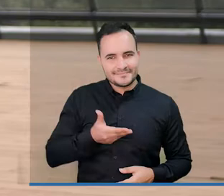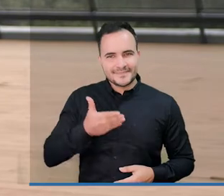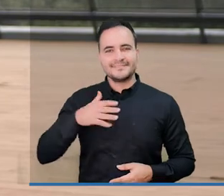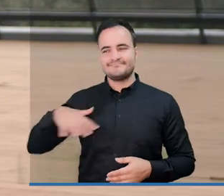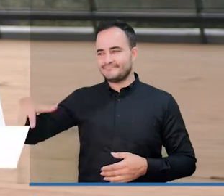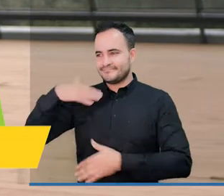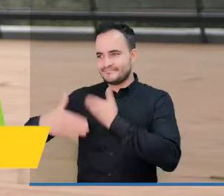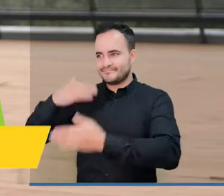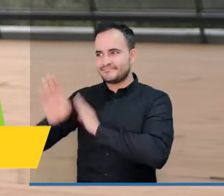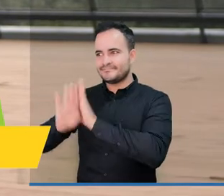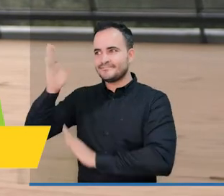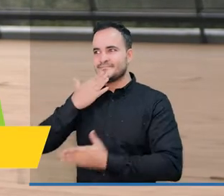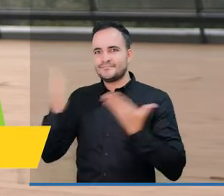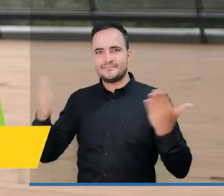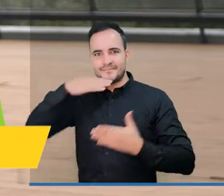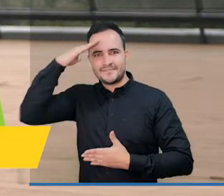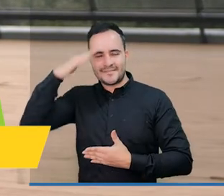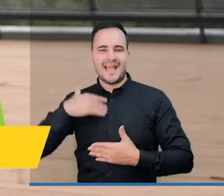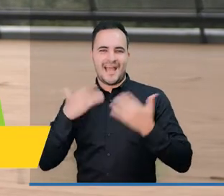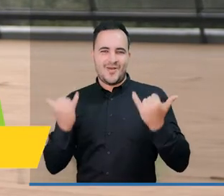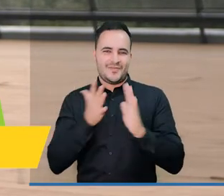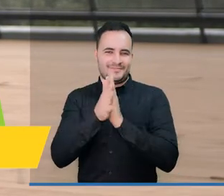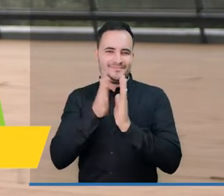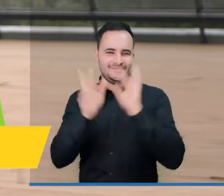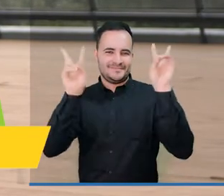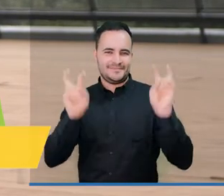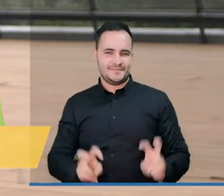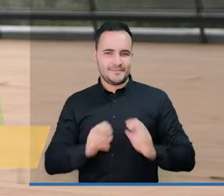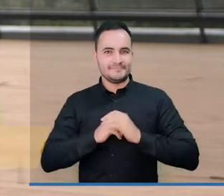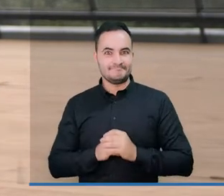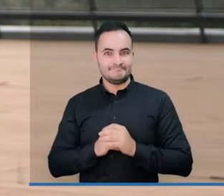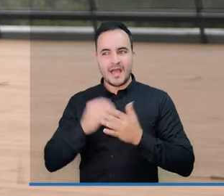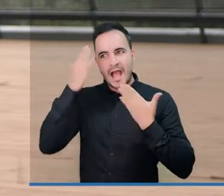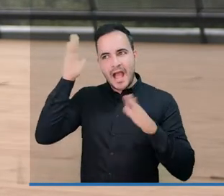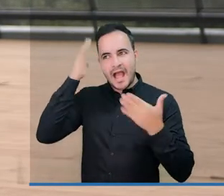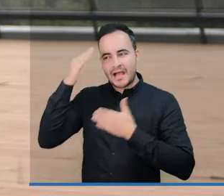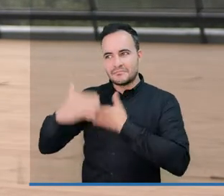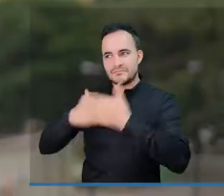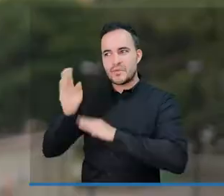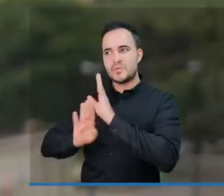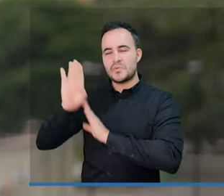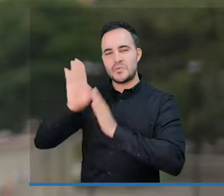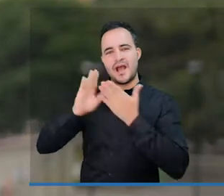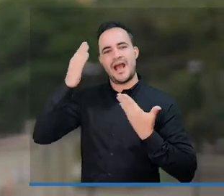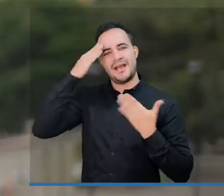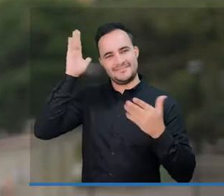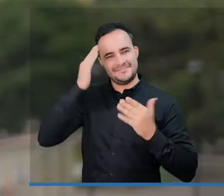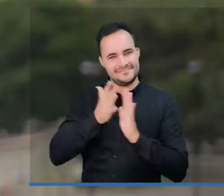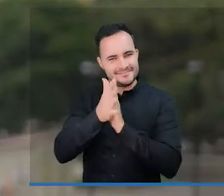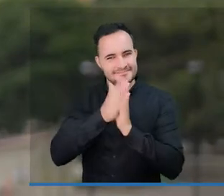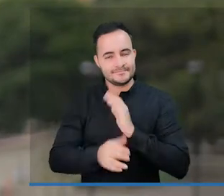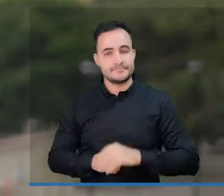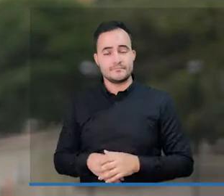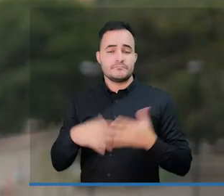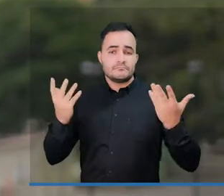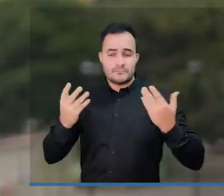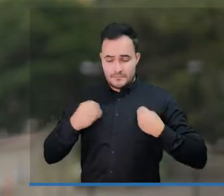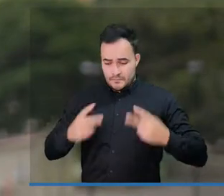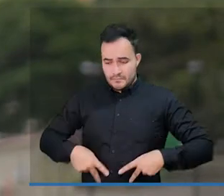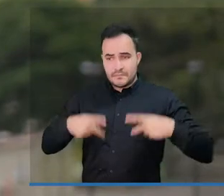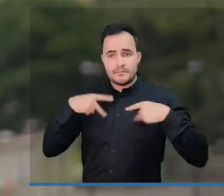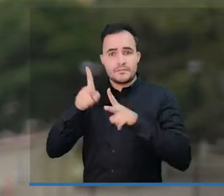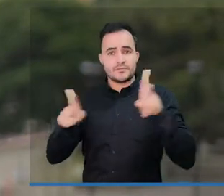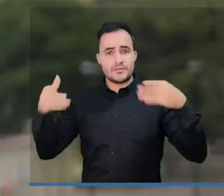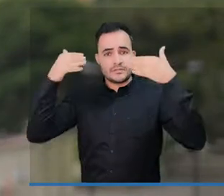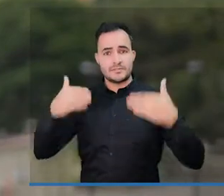Bienvenidos a Medellín Conecta TV. Aquí conocerás cómo avanza nuestra Medellín Futuro. Vivir en situación de discapacidad no es impedimento